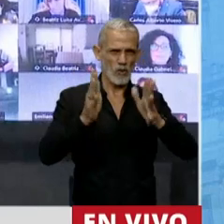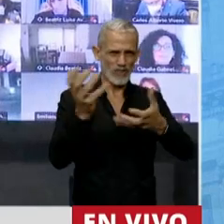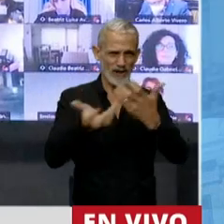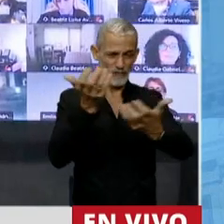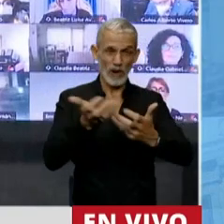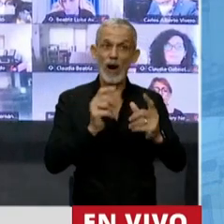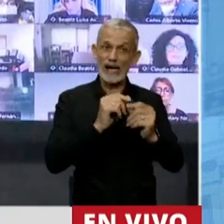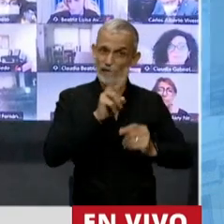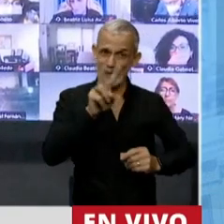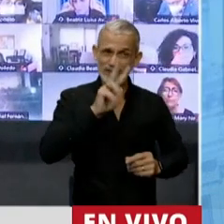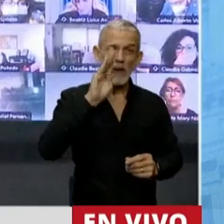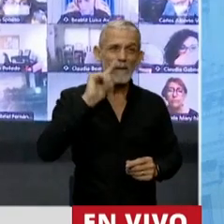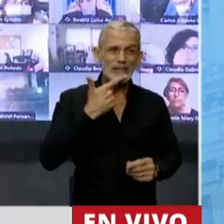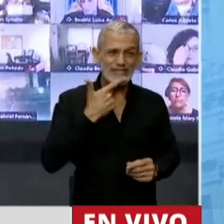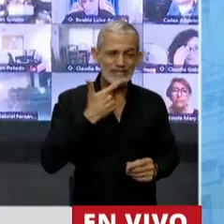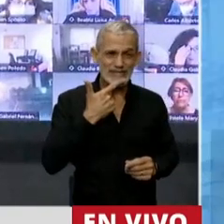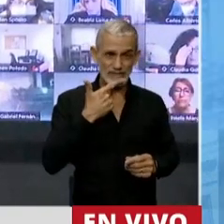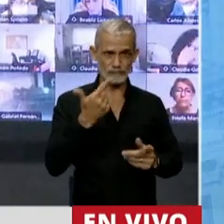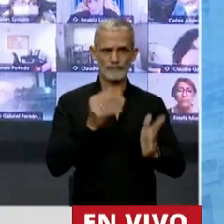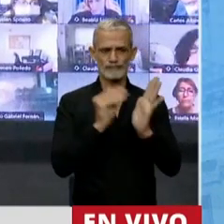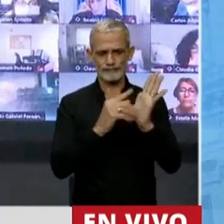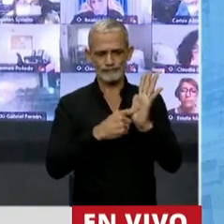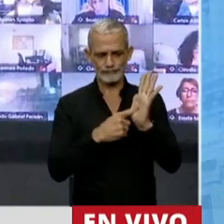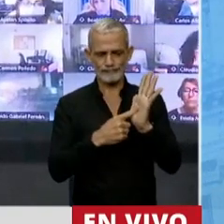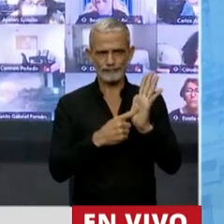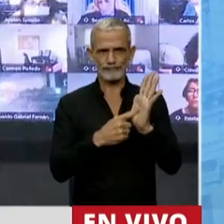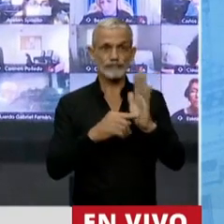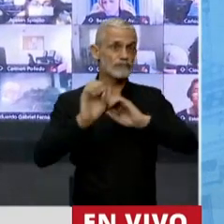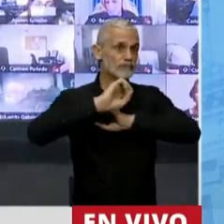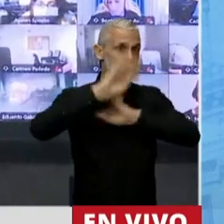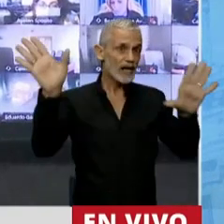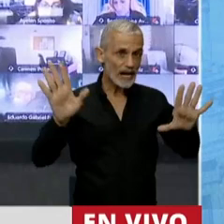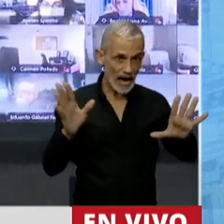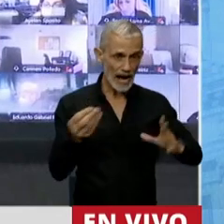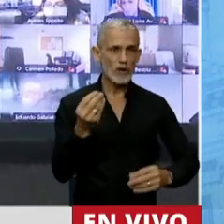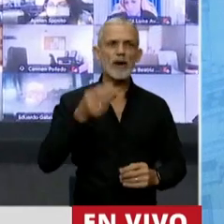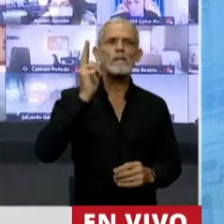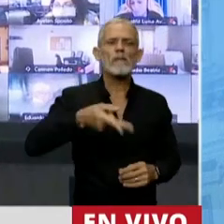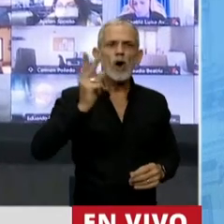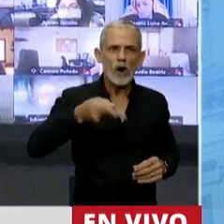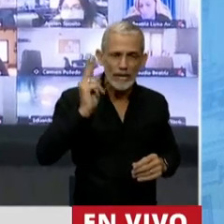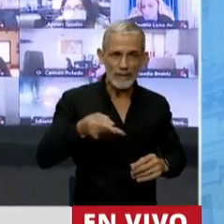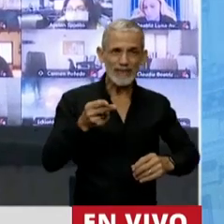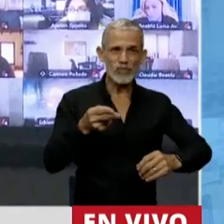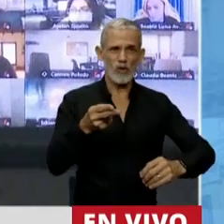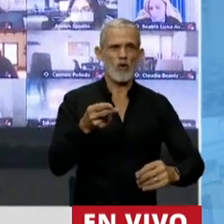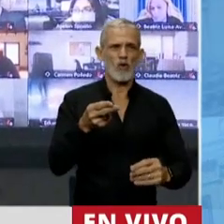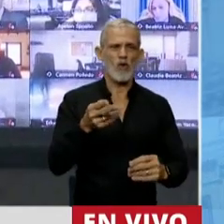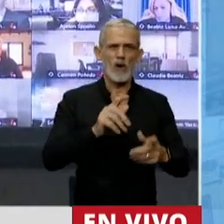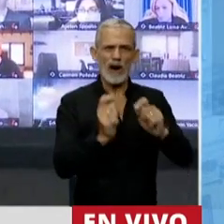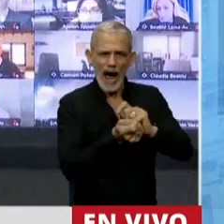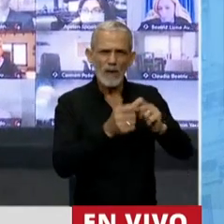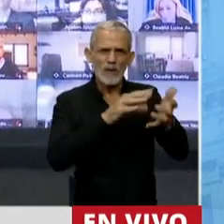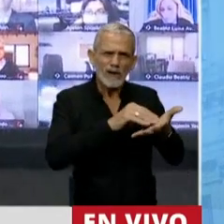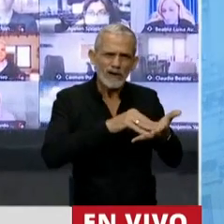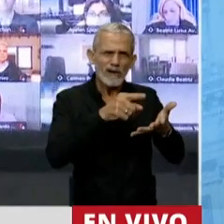22 bis establece claramente, Presidente, la prohibición de realizar cambio de